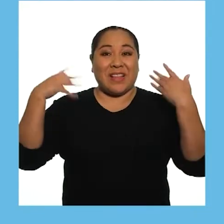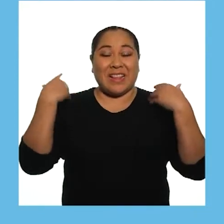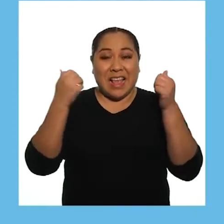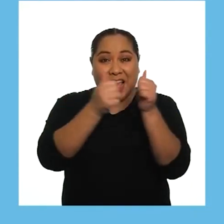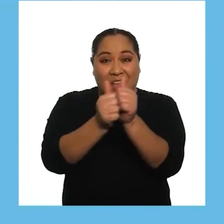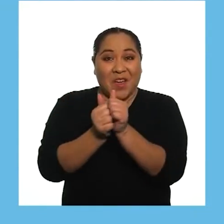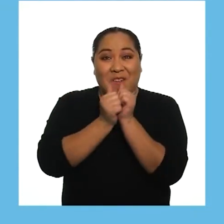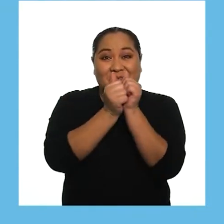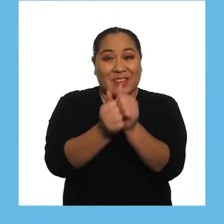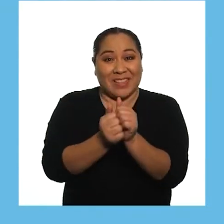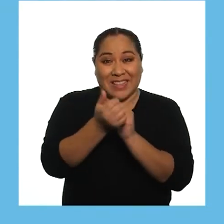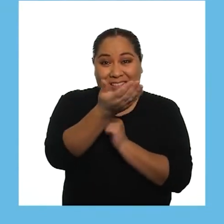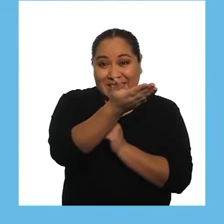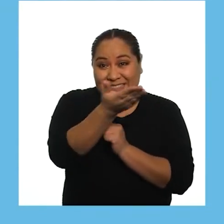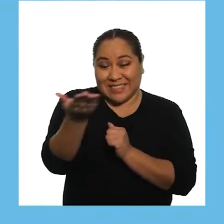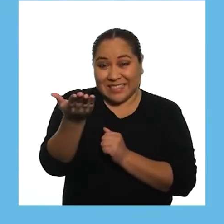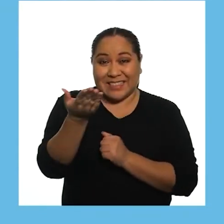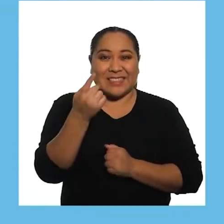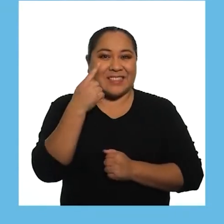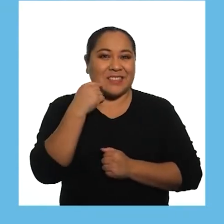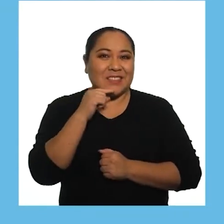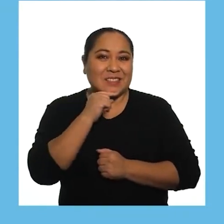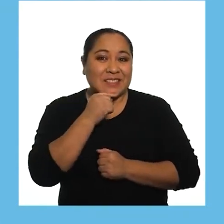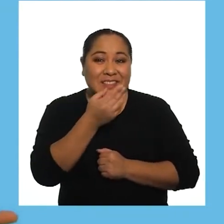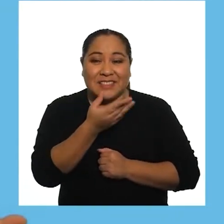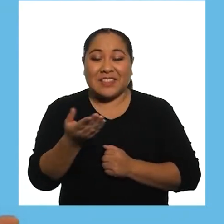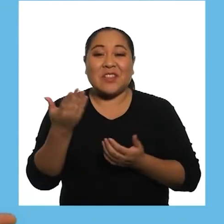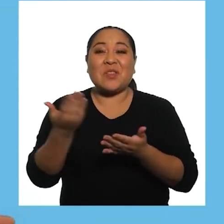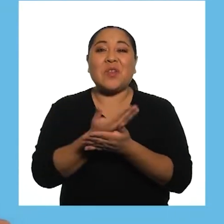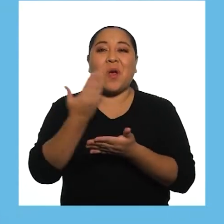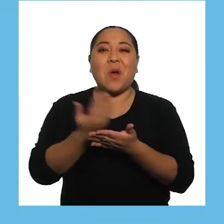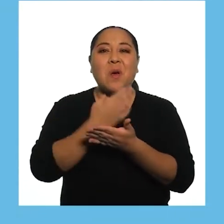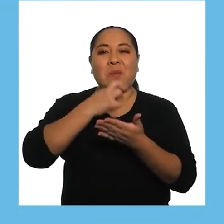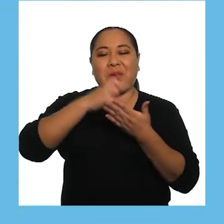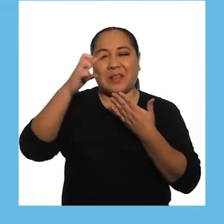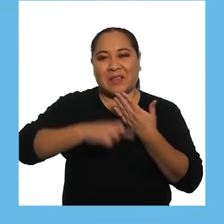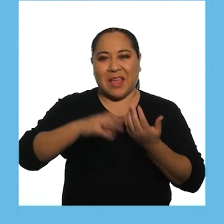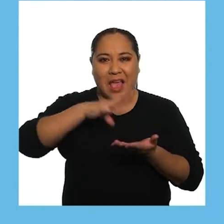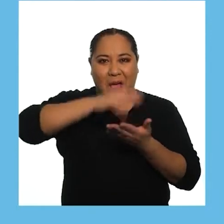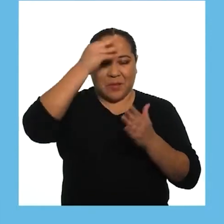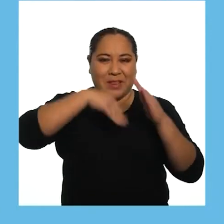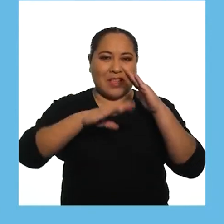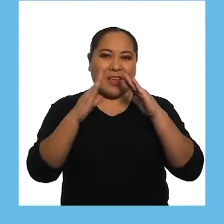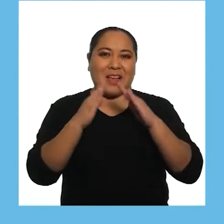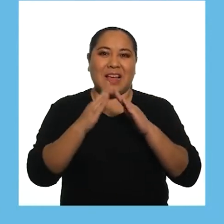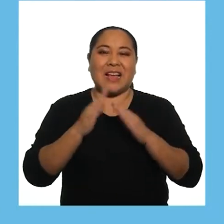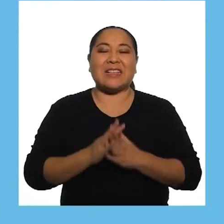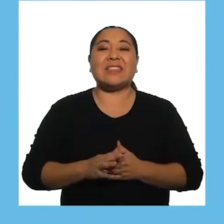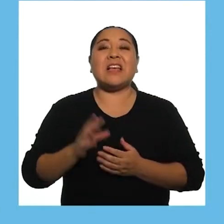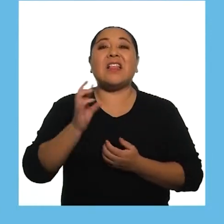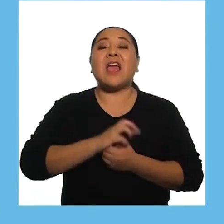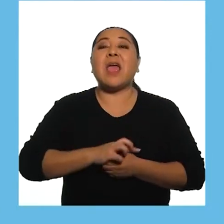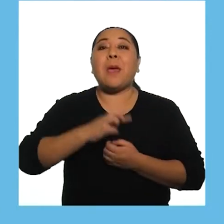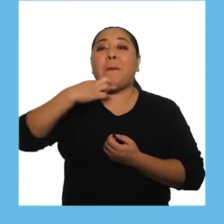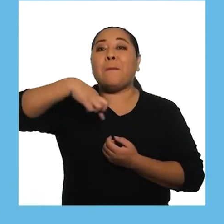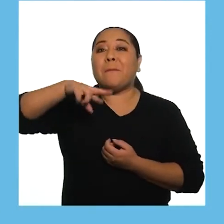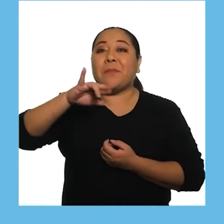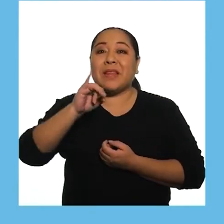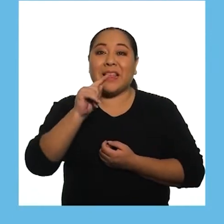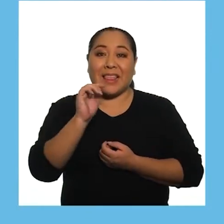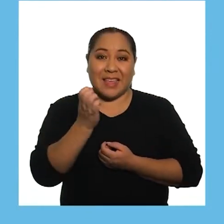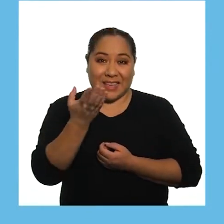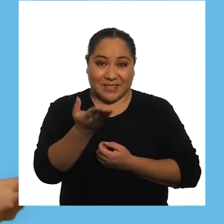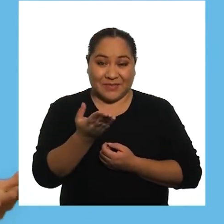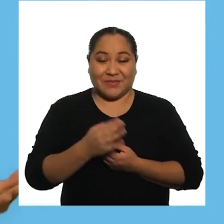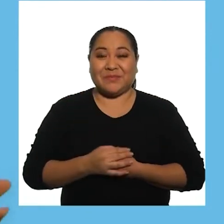contento de acompañarlas y acompañarlos en un nuevo episodio de Aprendo en Casa del Programa de Intervención